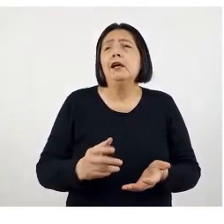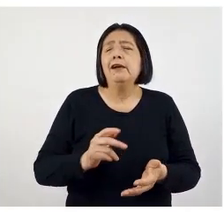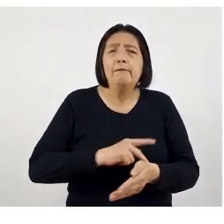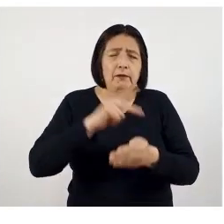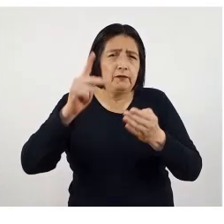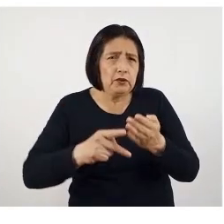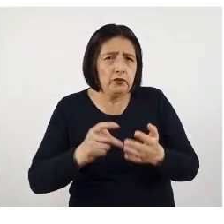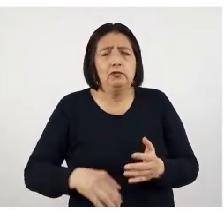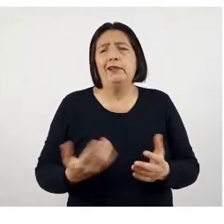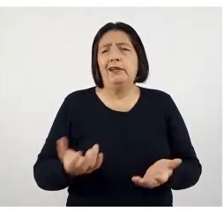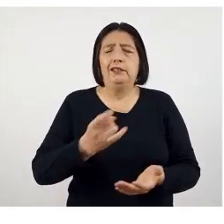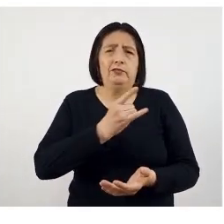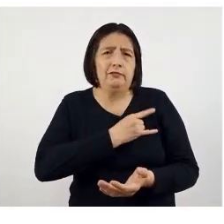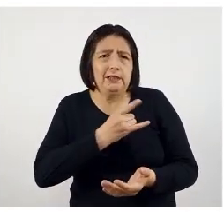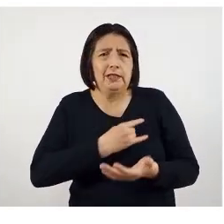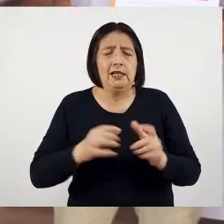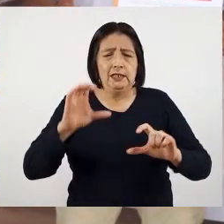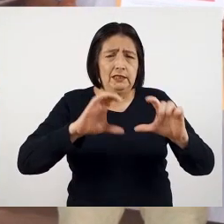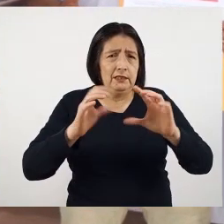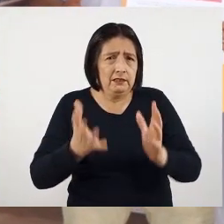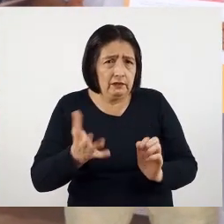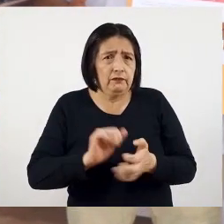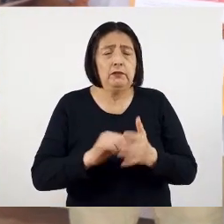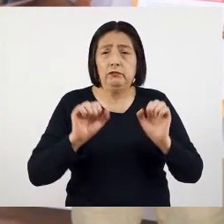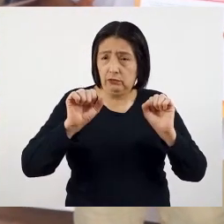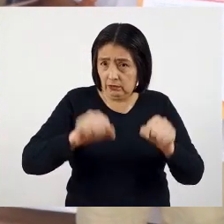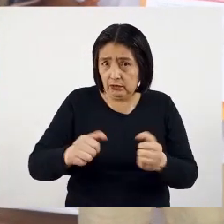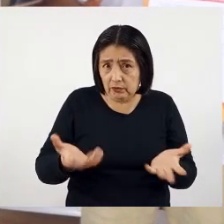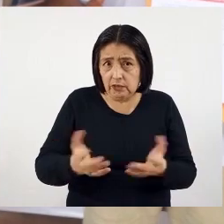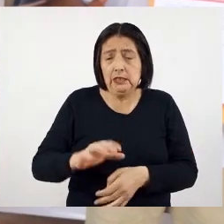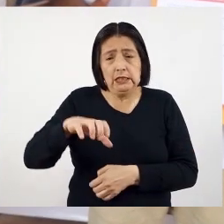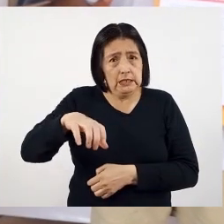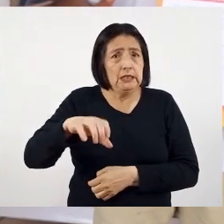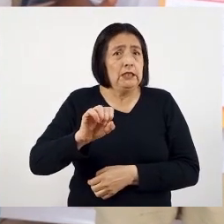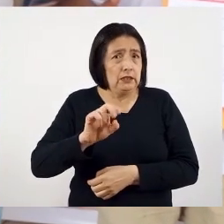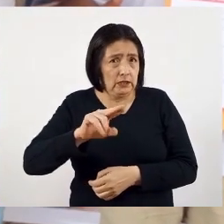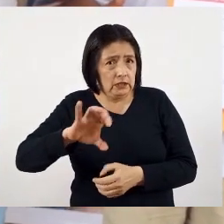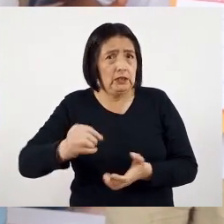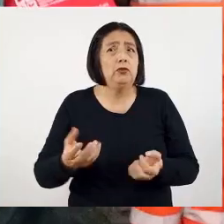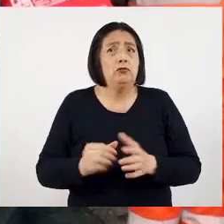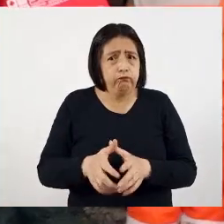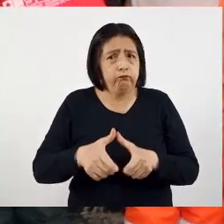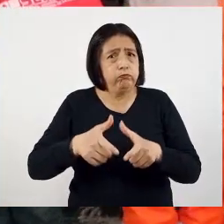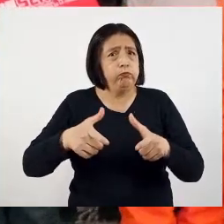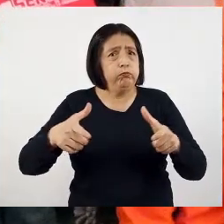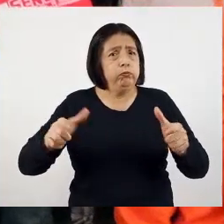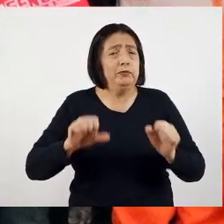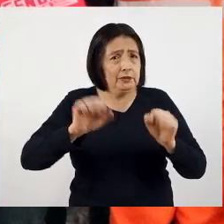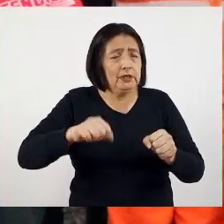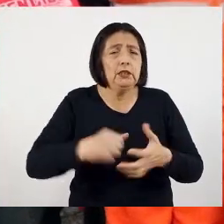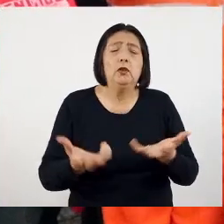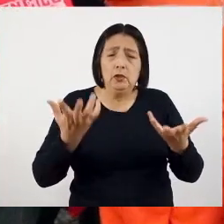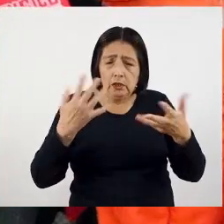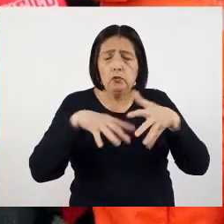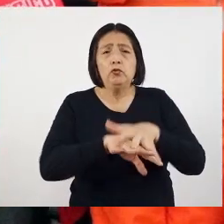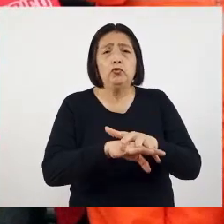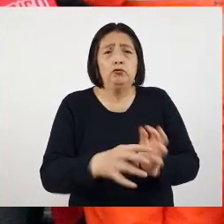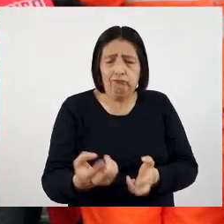profesional y científica del país. De esta forma, SENCICO crece con inclusión,